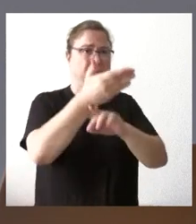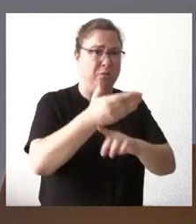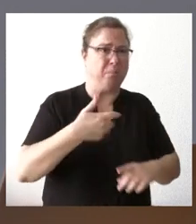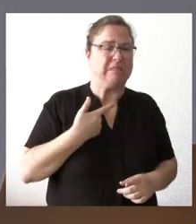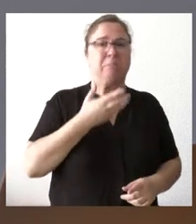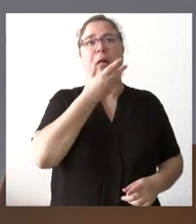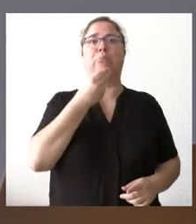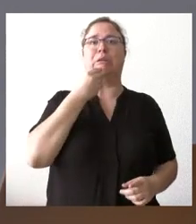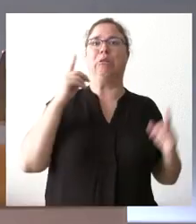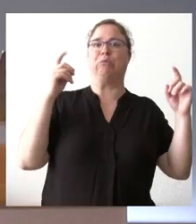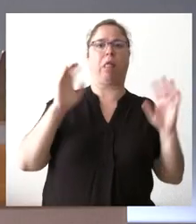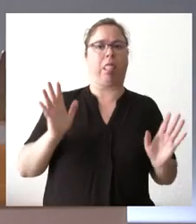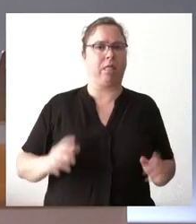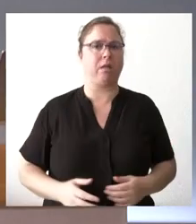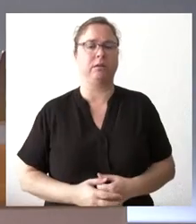paripé